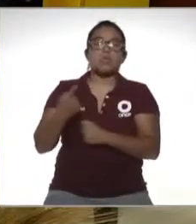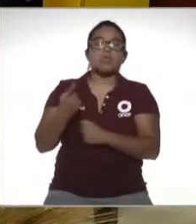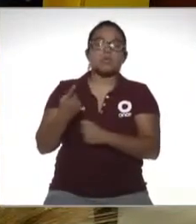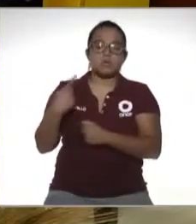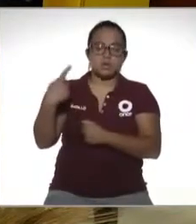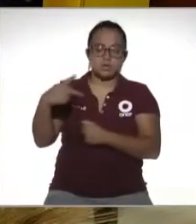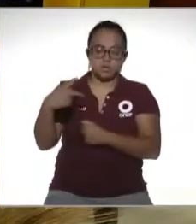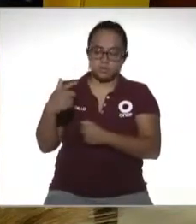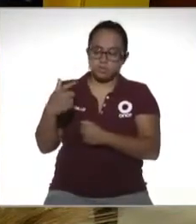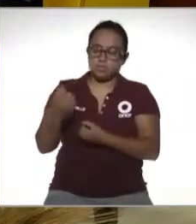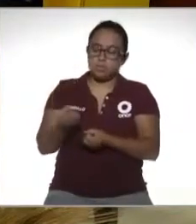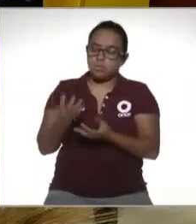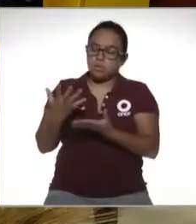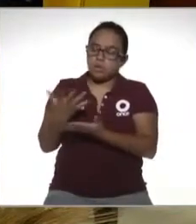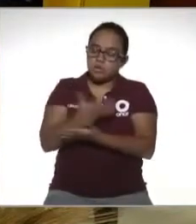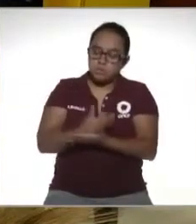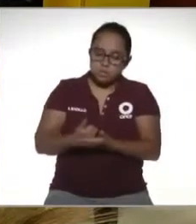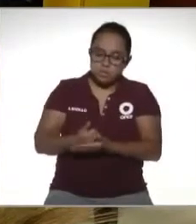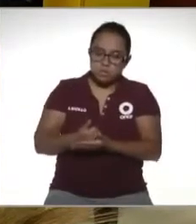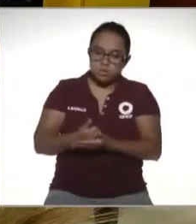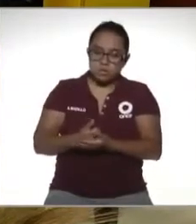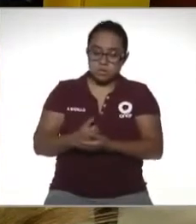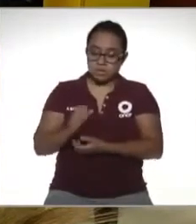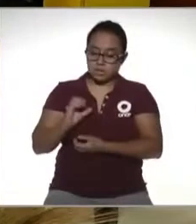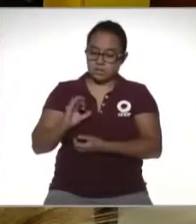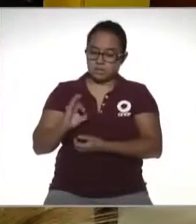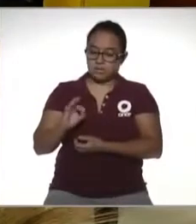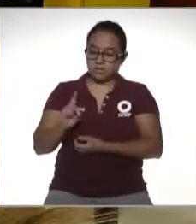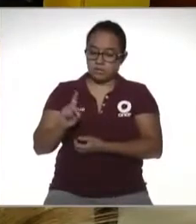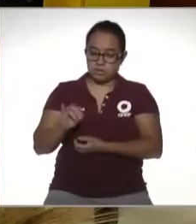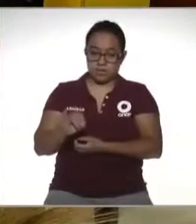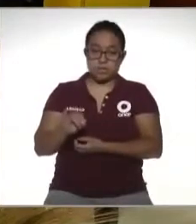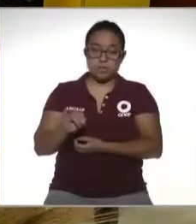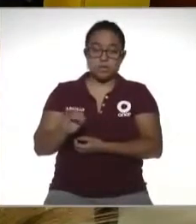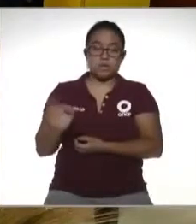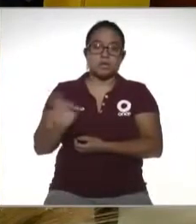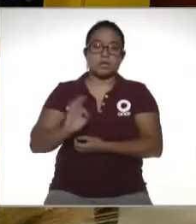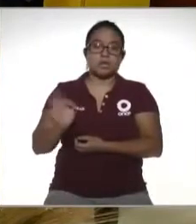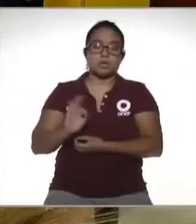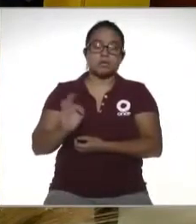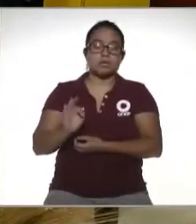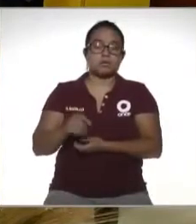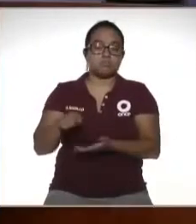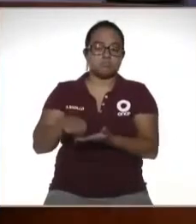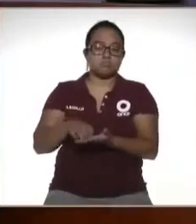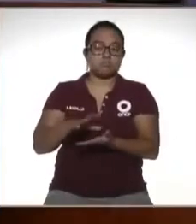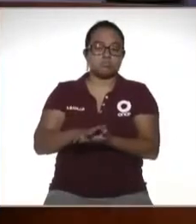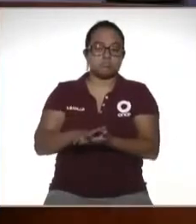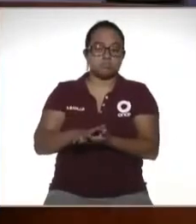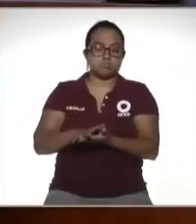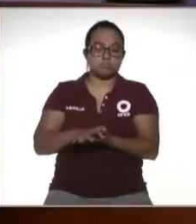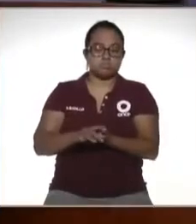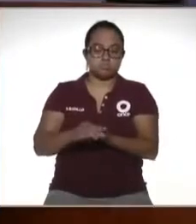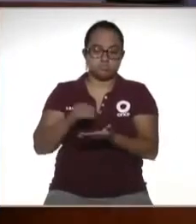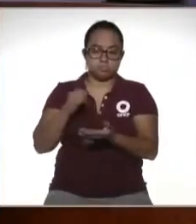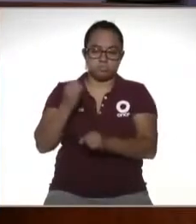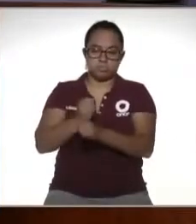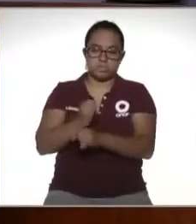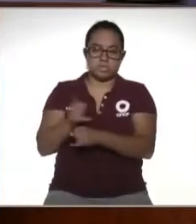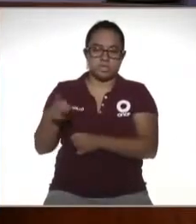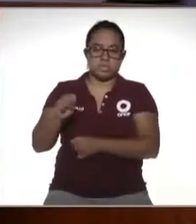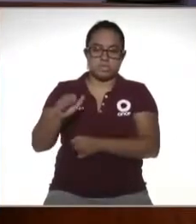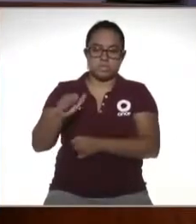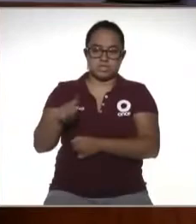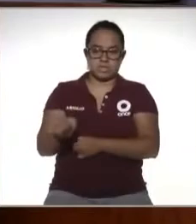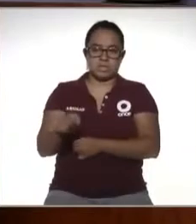está percibiendo estos CFDIs pueden ser expedidos directamente en la página del SAT tiene